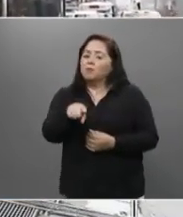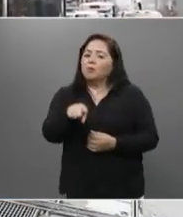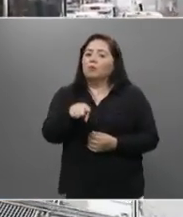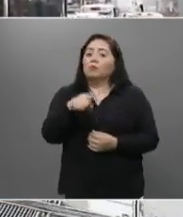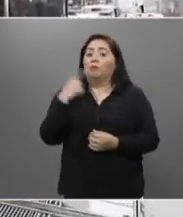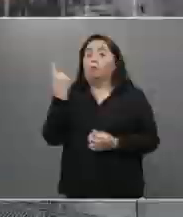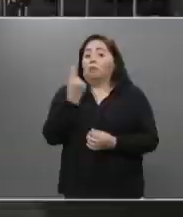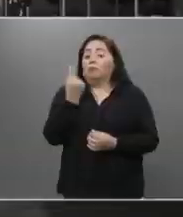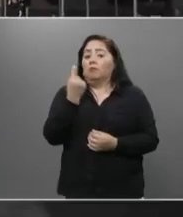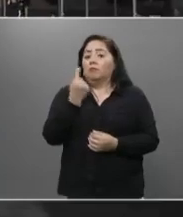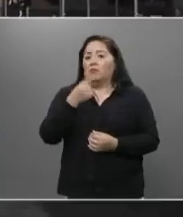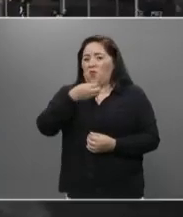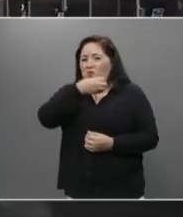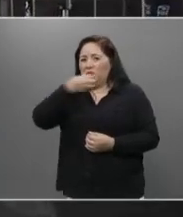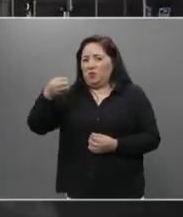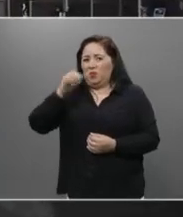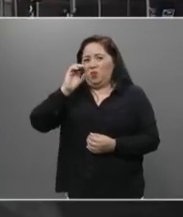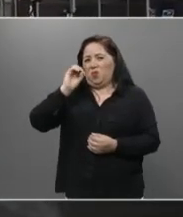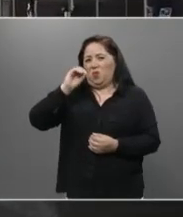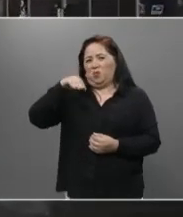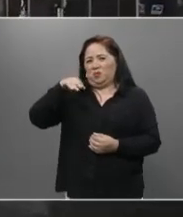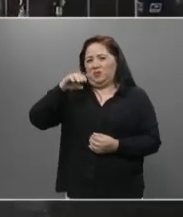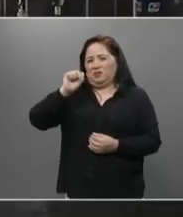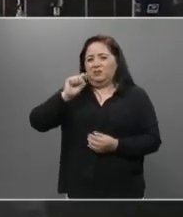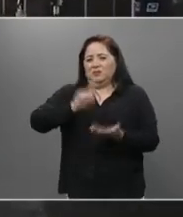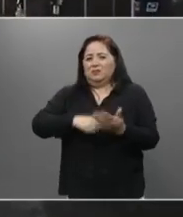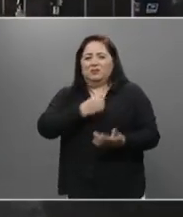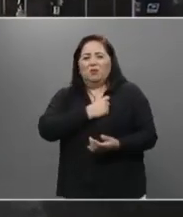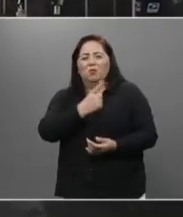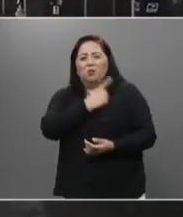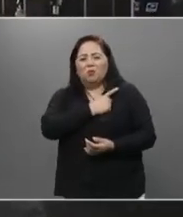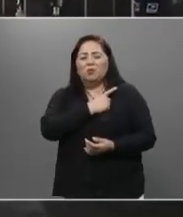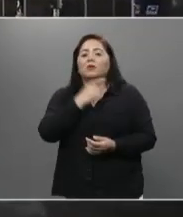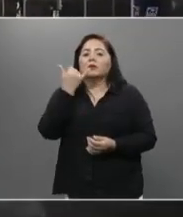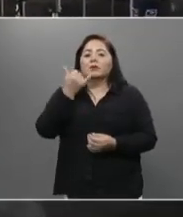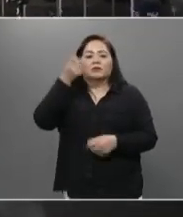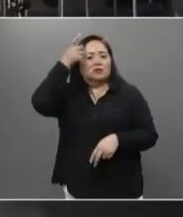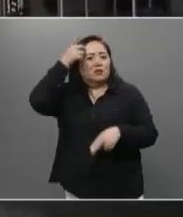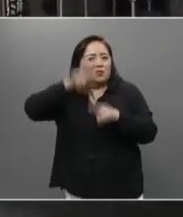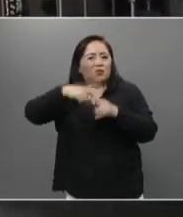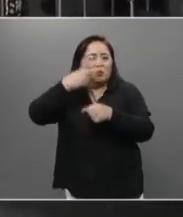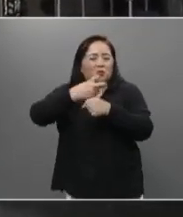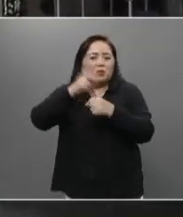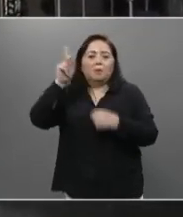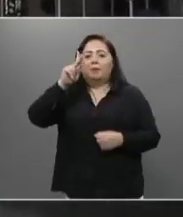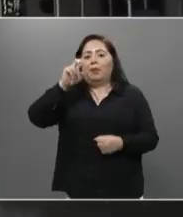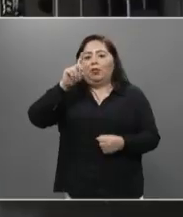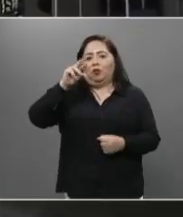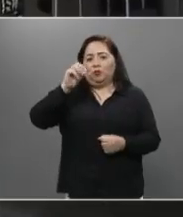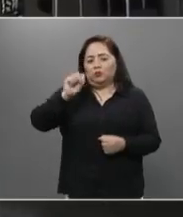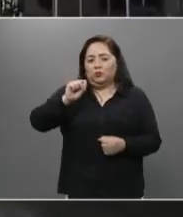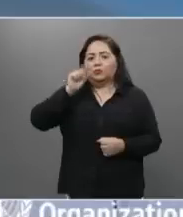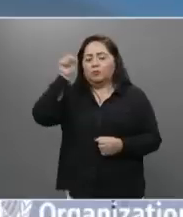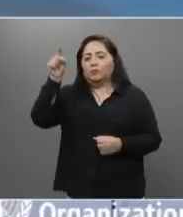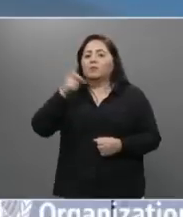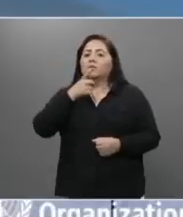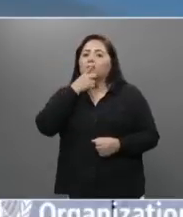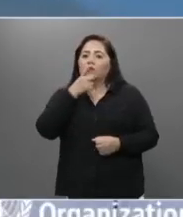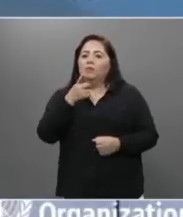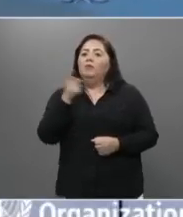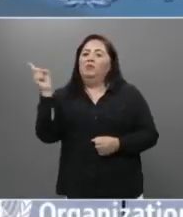que la Organización Mundial de la Salud y su director, Tedros Adhanov